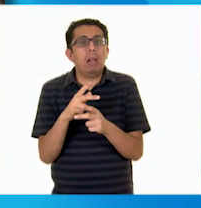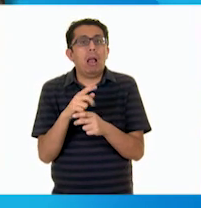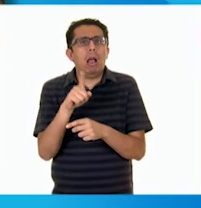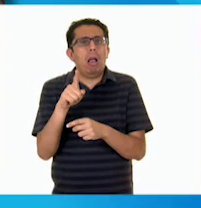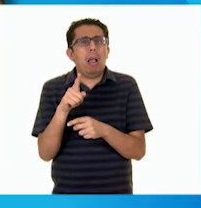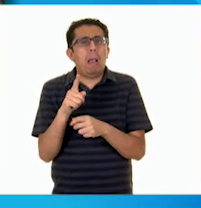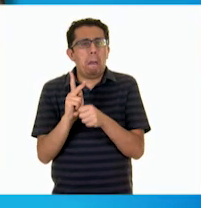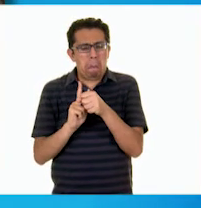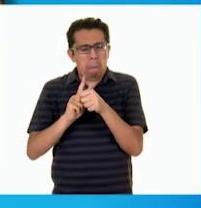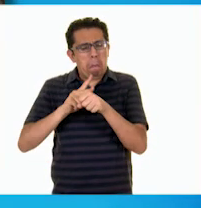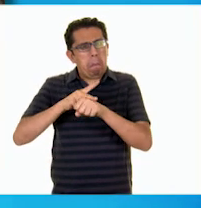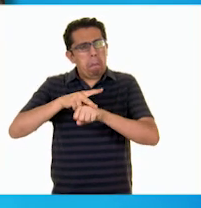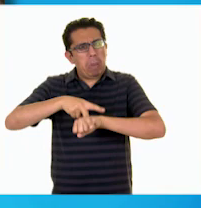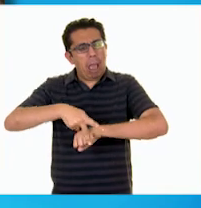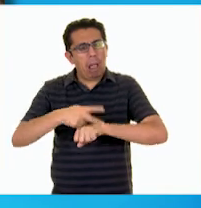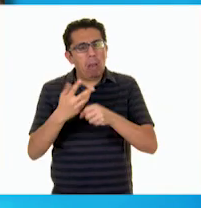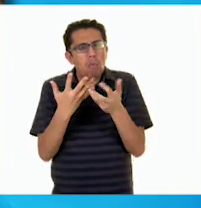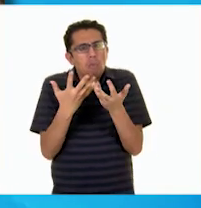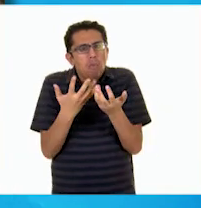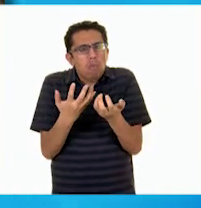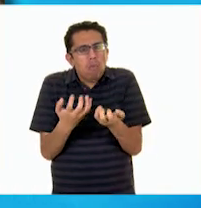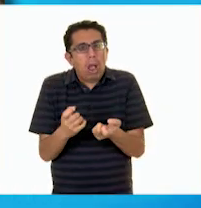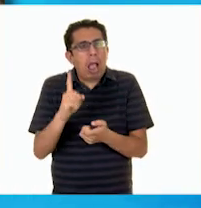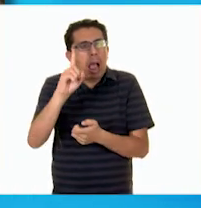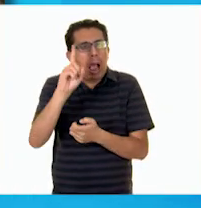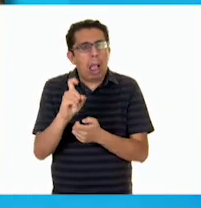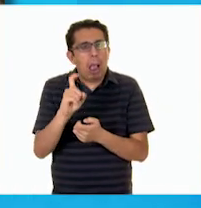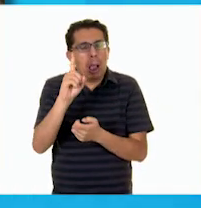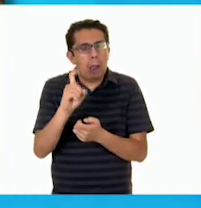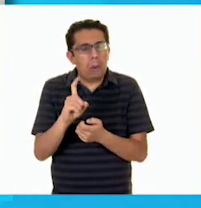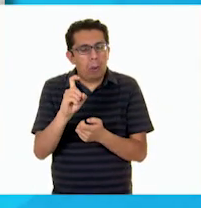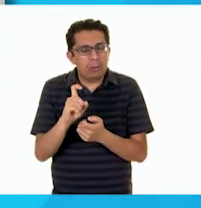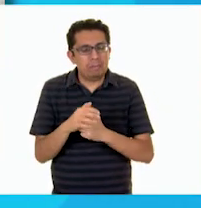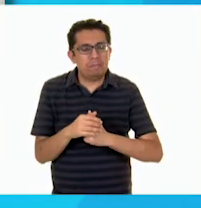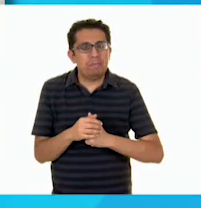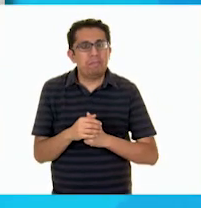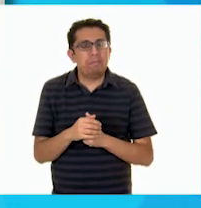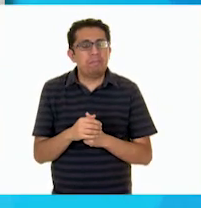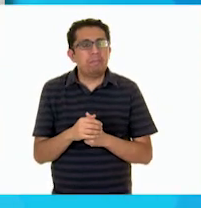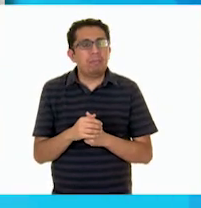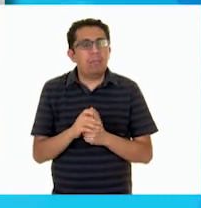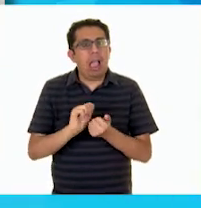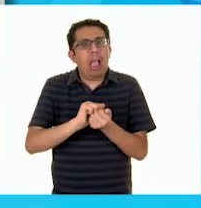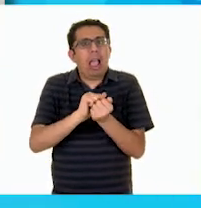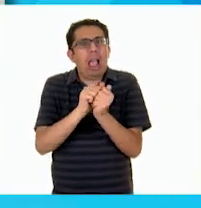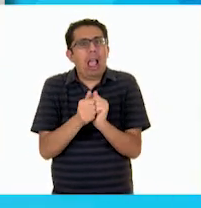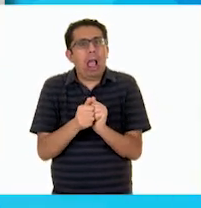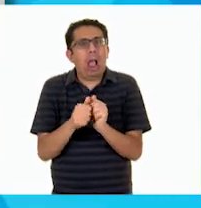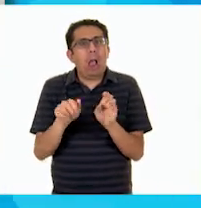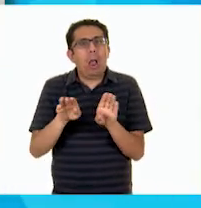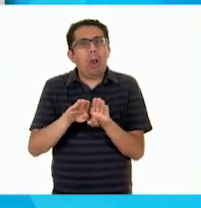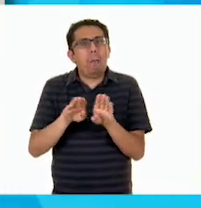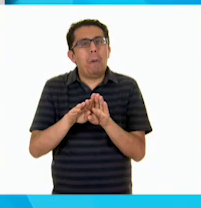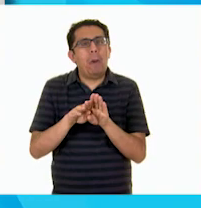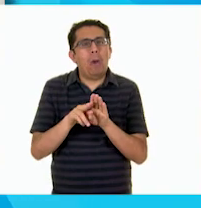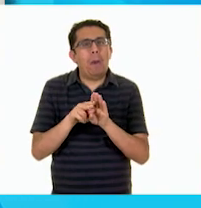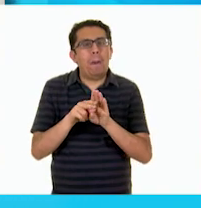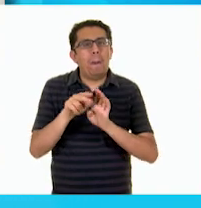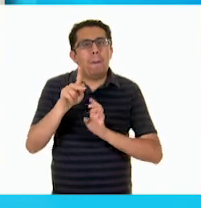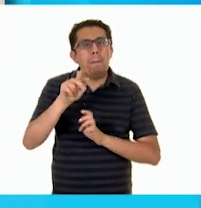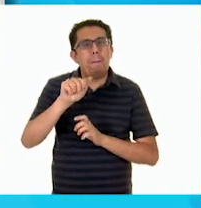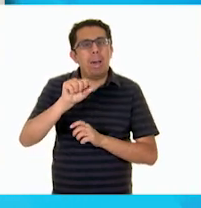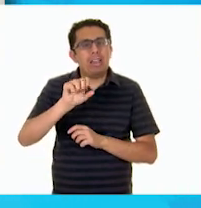Como le pasa a una uva con una pasa, se convierte en pasa. Eso es una momia.